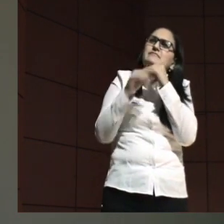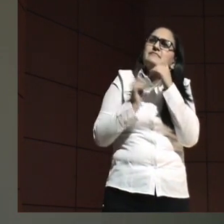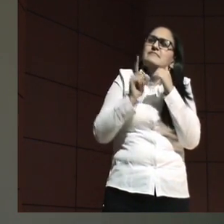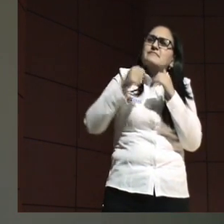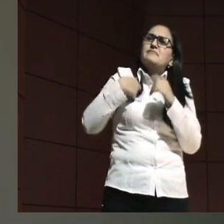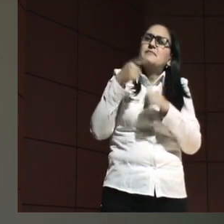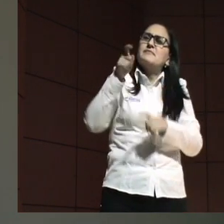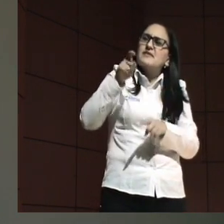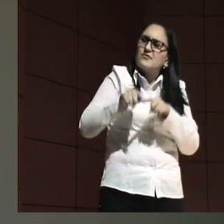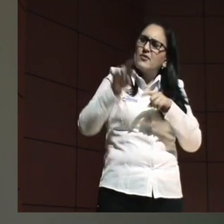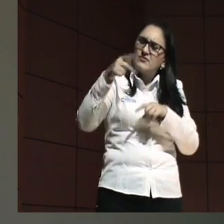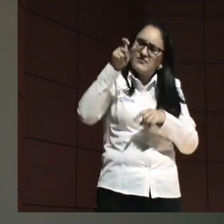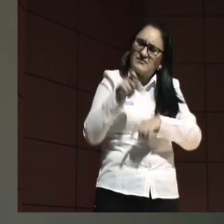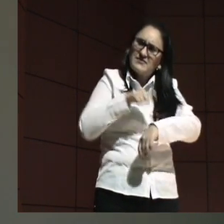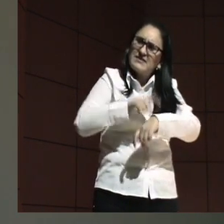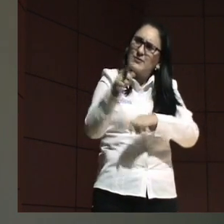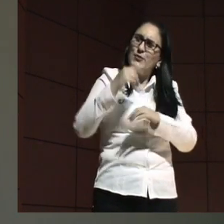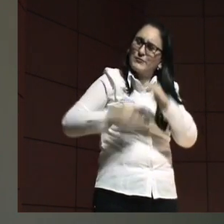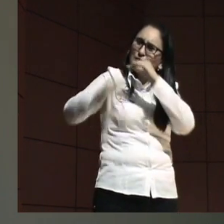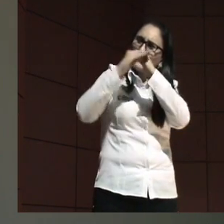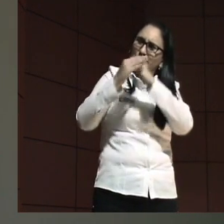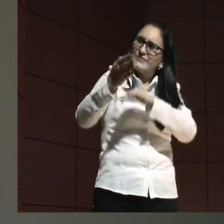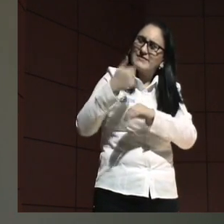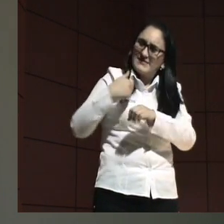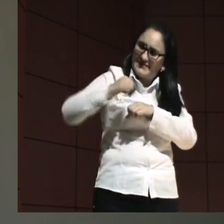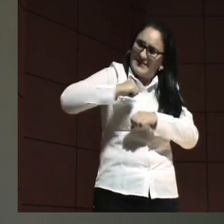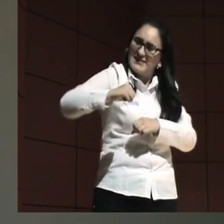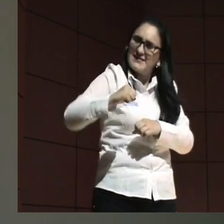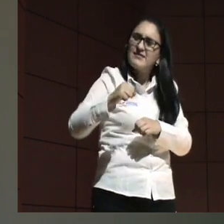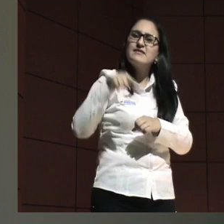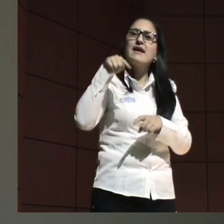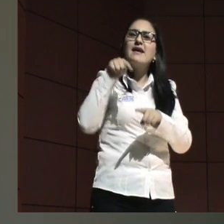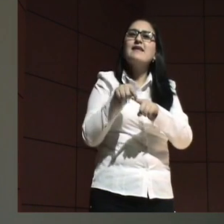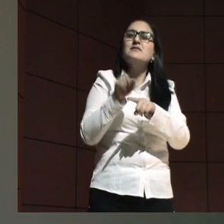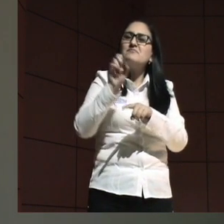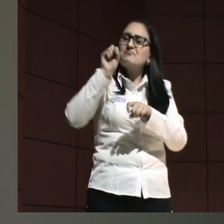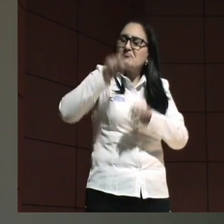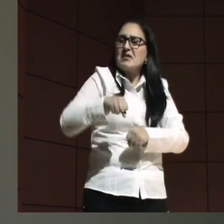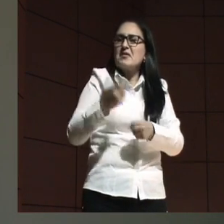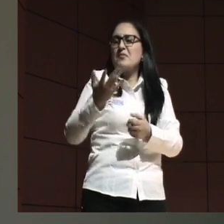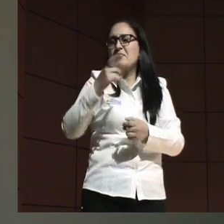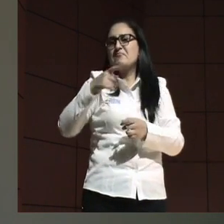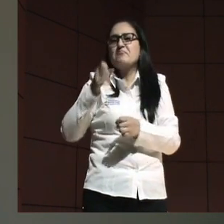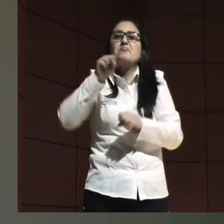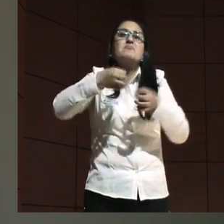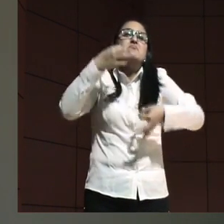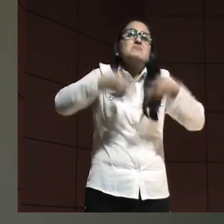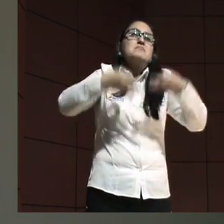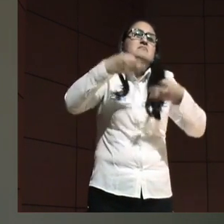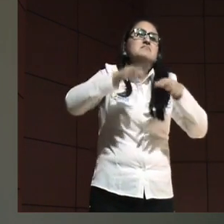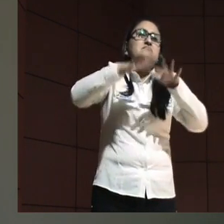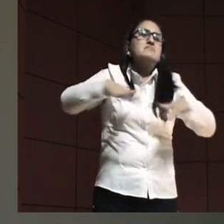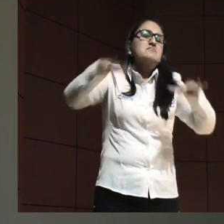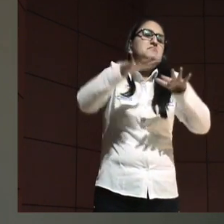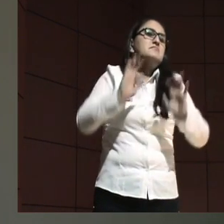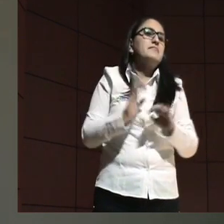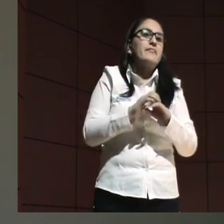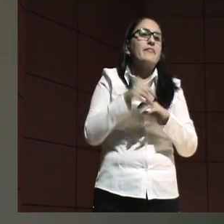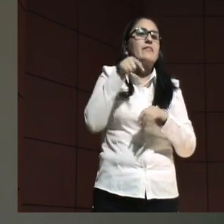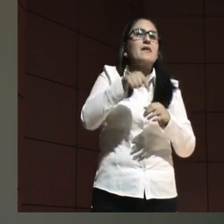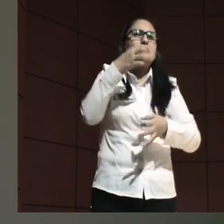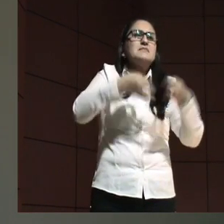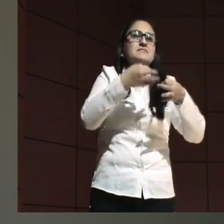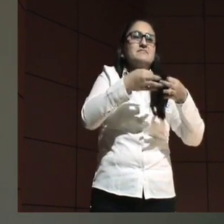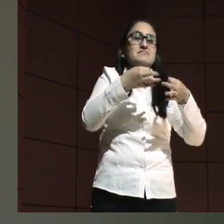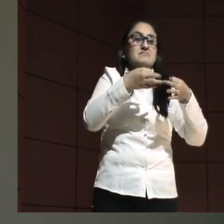determinado por la colisión de derechos, puede que tenga prevalencia en un estado judicial. Pero salimos del estrado y